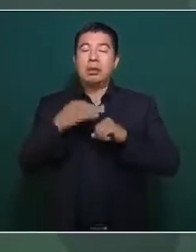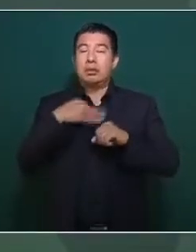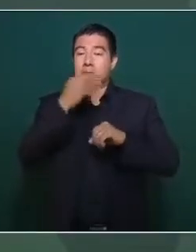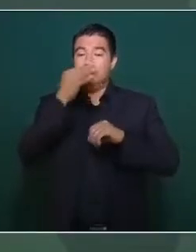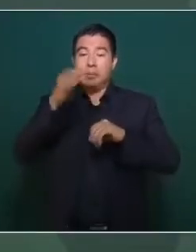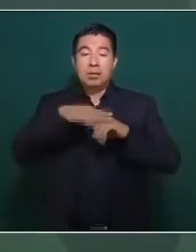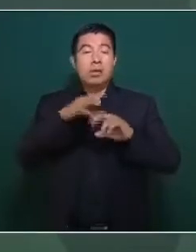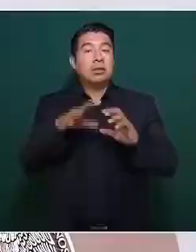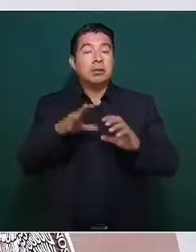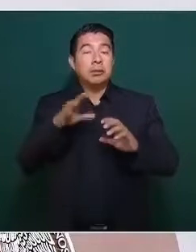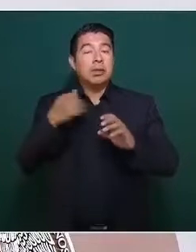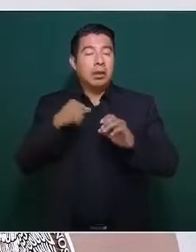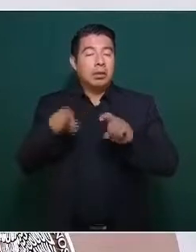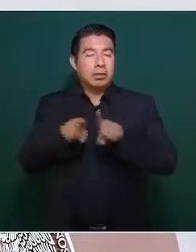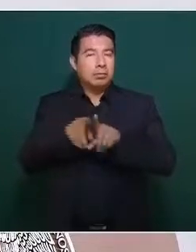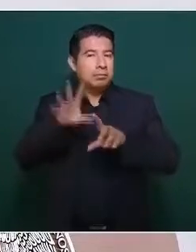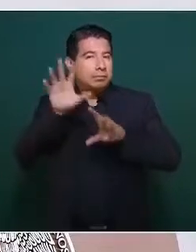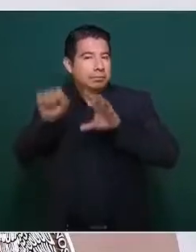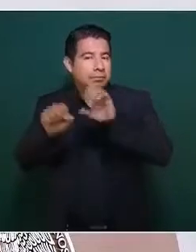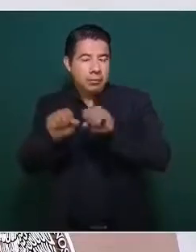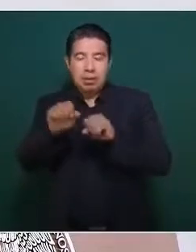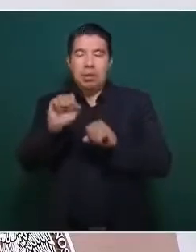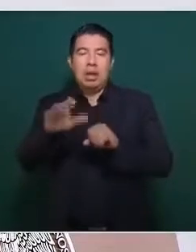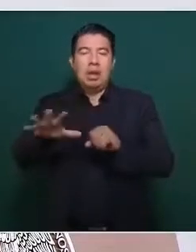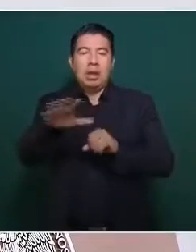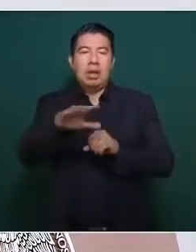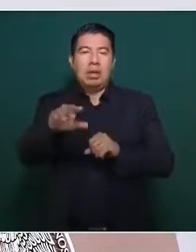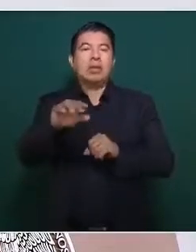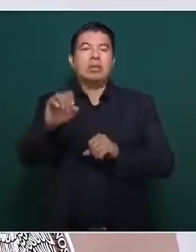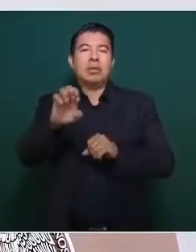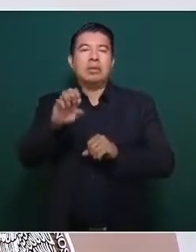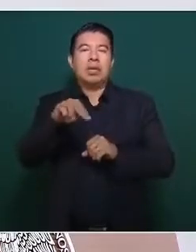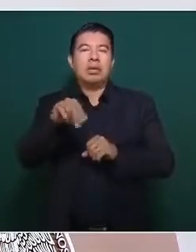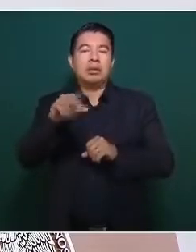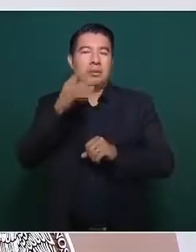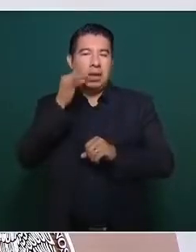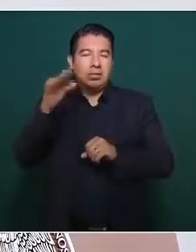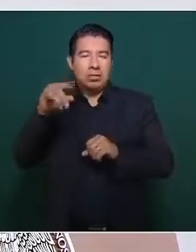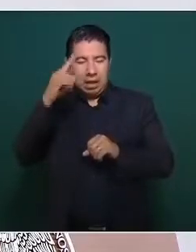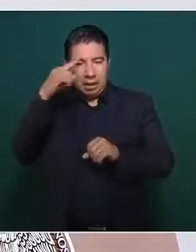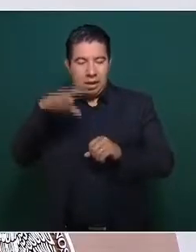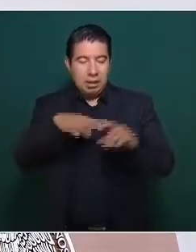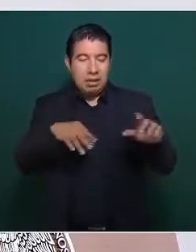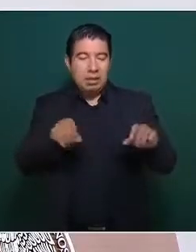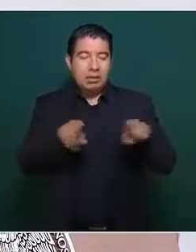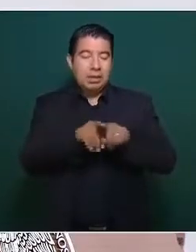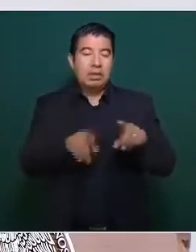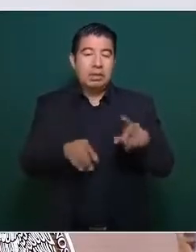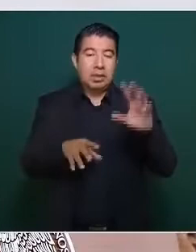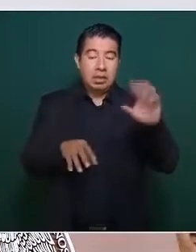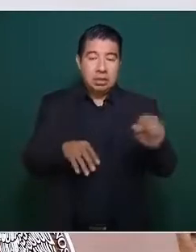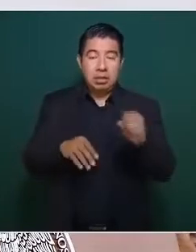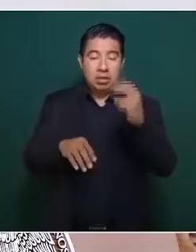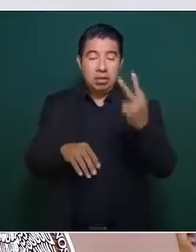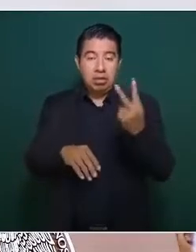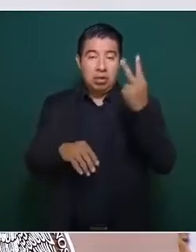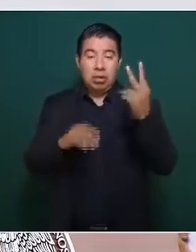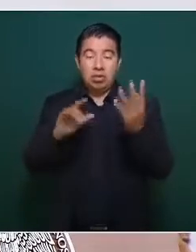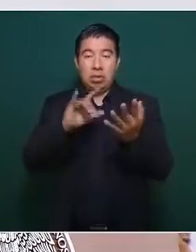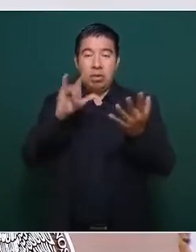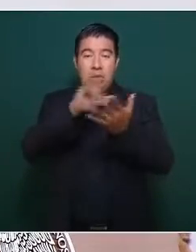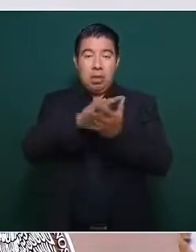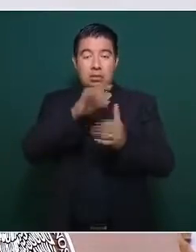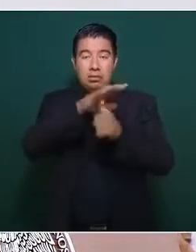asegurado, en Emiliano Zapata y Tenosique, dos aeronaves y una persona. En cuanto